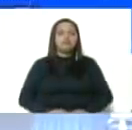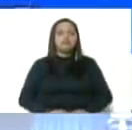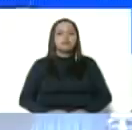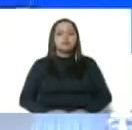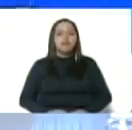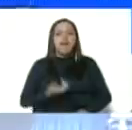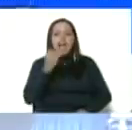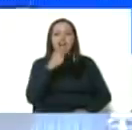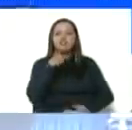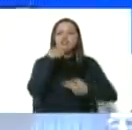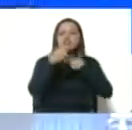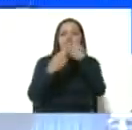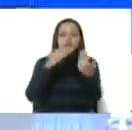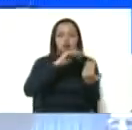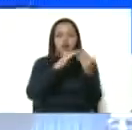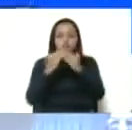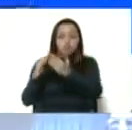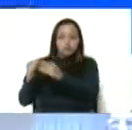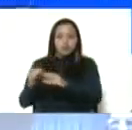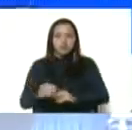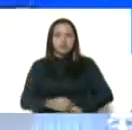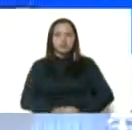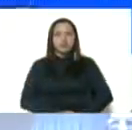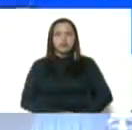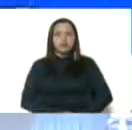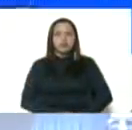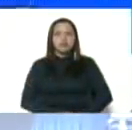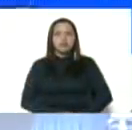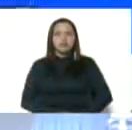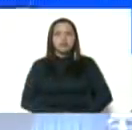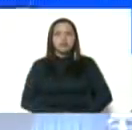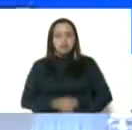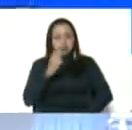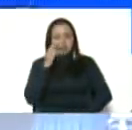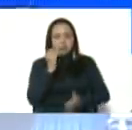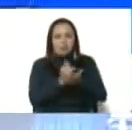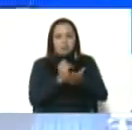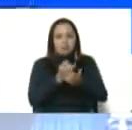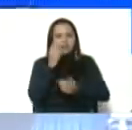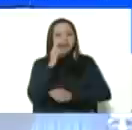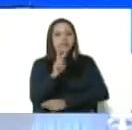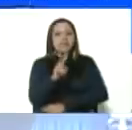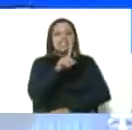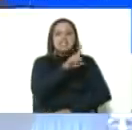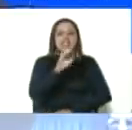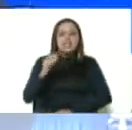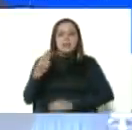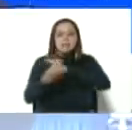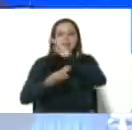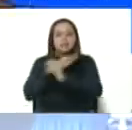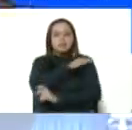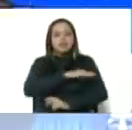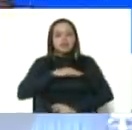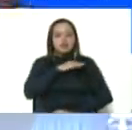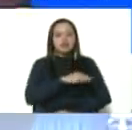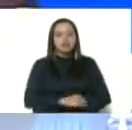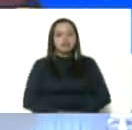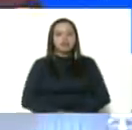está una vocera de la comunidad, Teresa Rondón. Vamos a ver, pues, 100 bases de misiones socialistas.